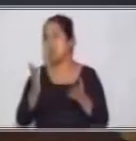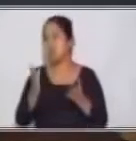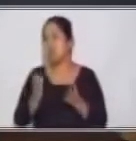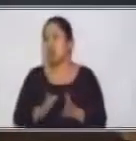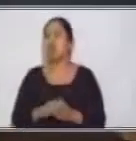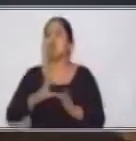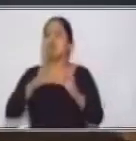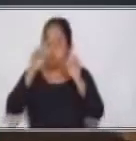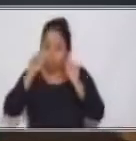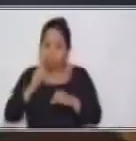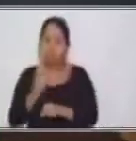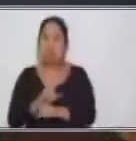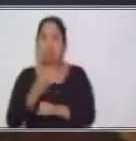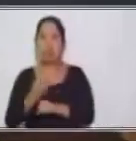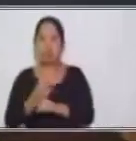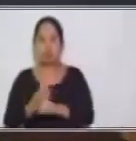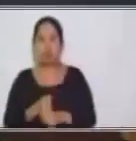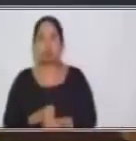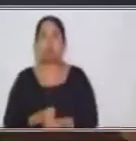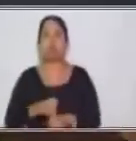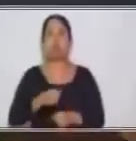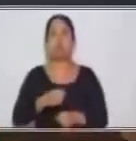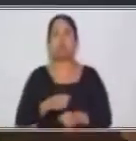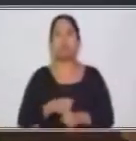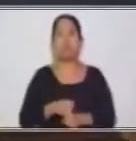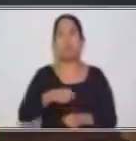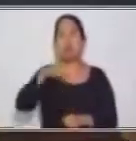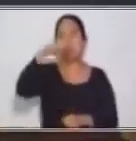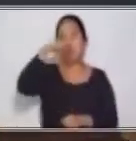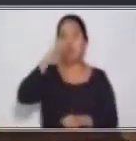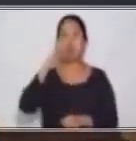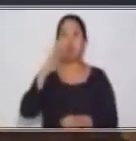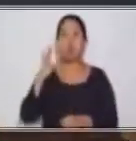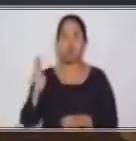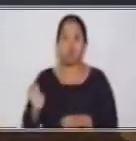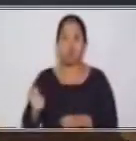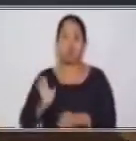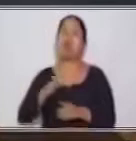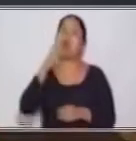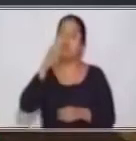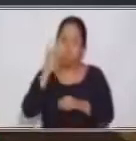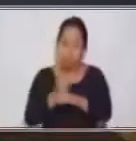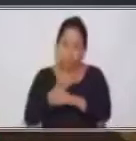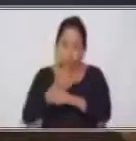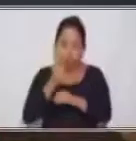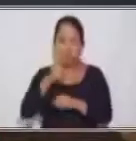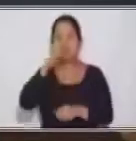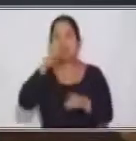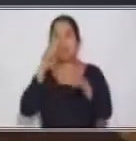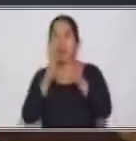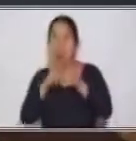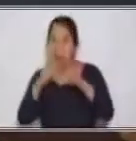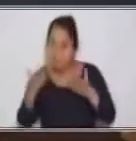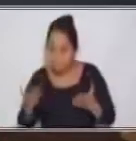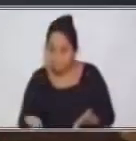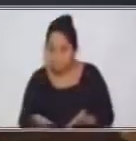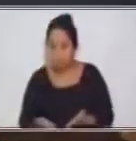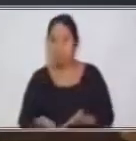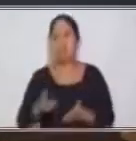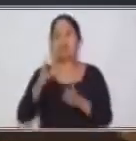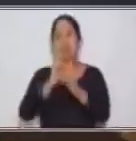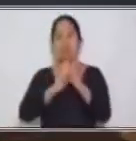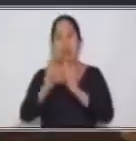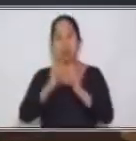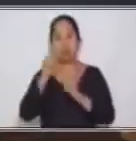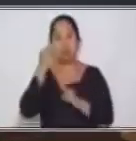ha dominado, usted sabe que existe el verbo to be. El am is are. Justamente eso viene con relación a lo que es el idioma español